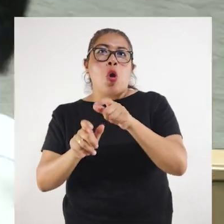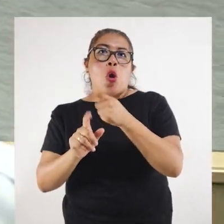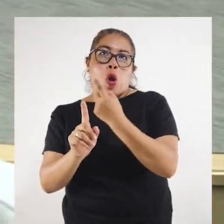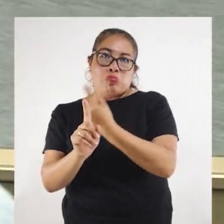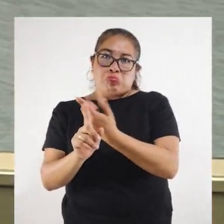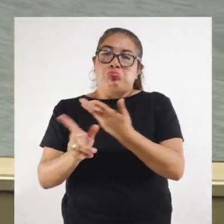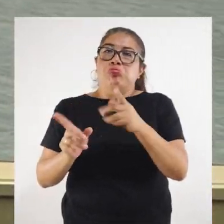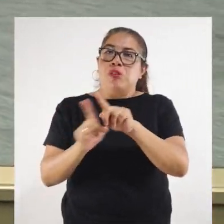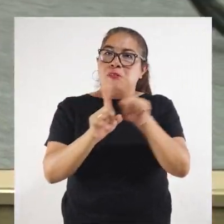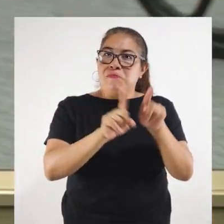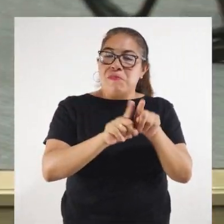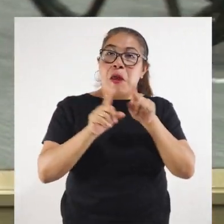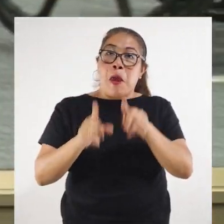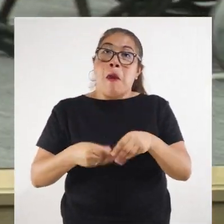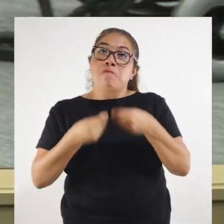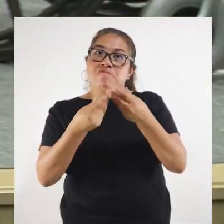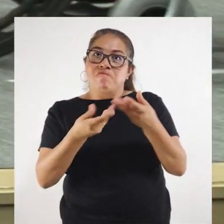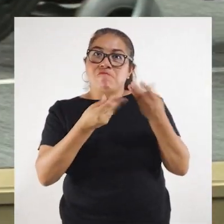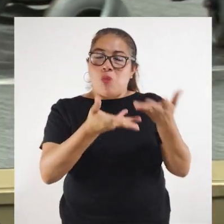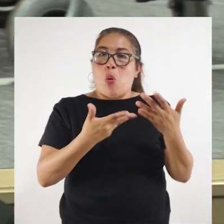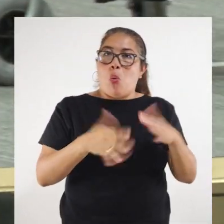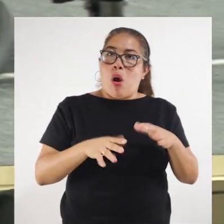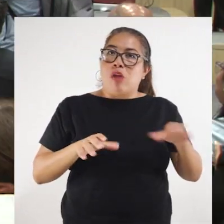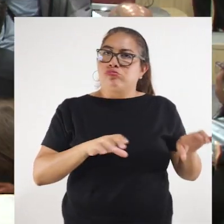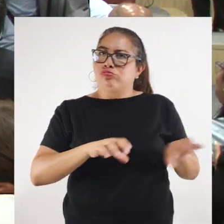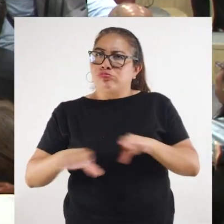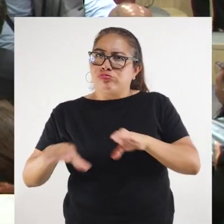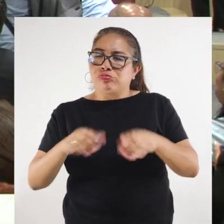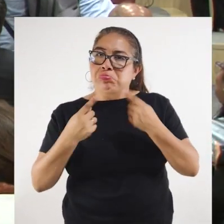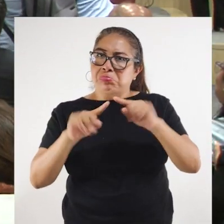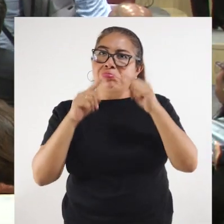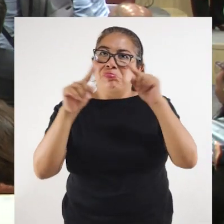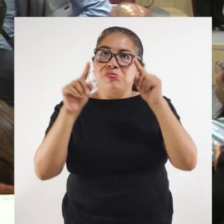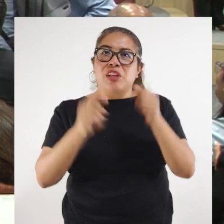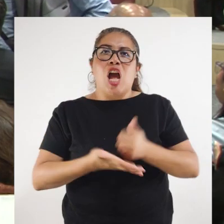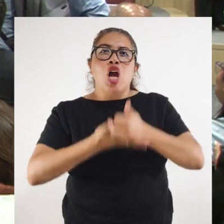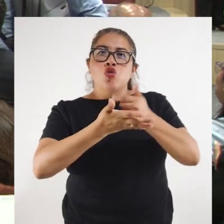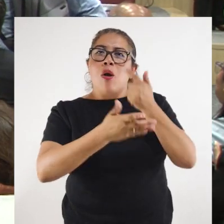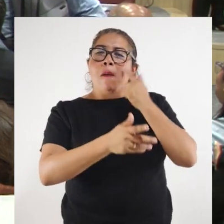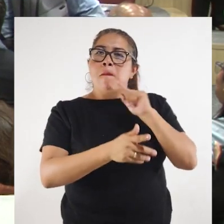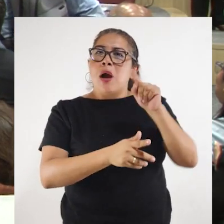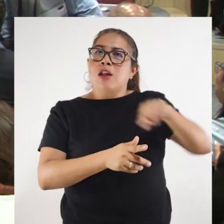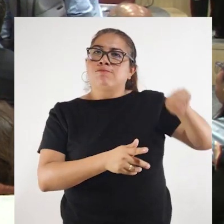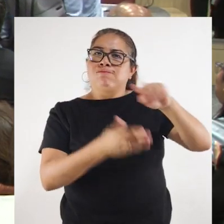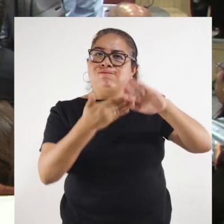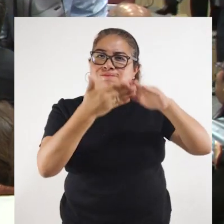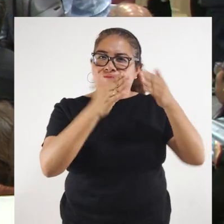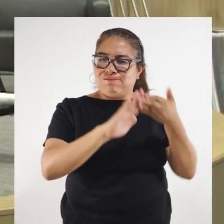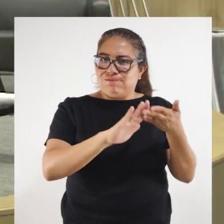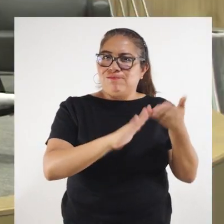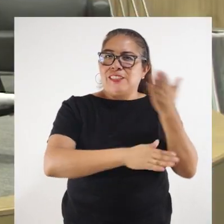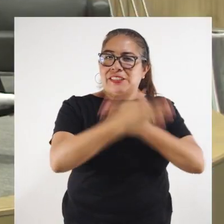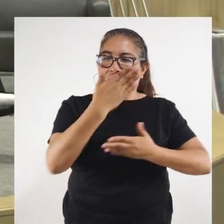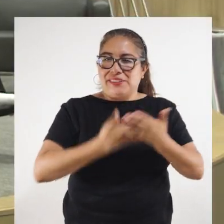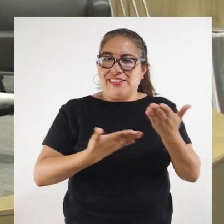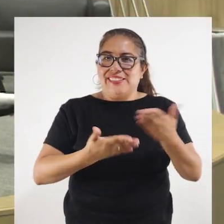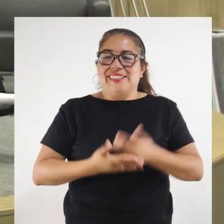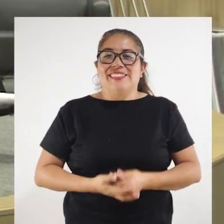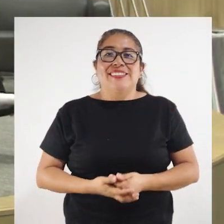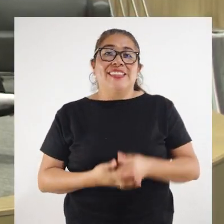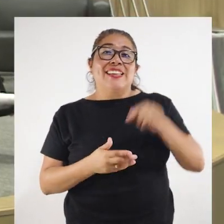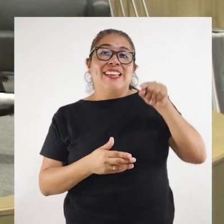que hayan implementado con éxito acciones que contribuyan a la inclusión plena y efectiva de la población con